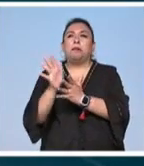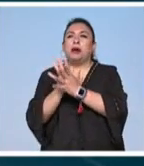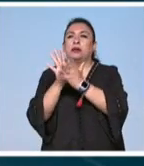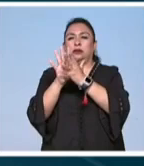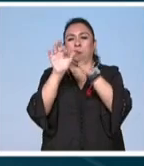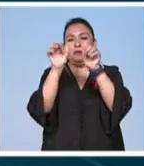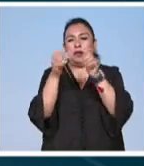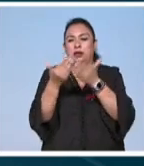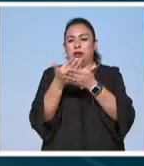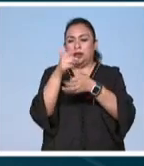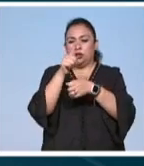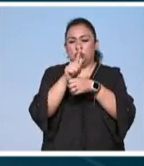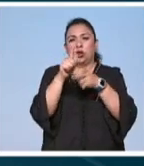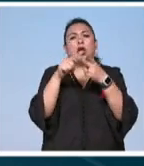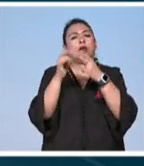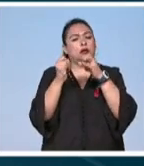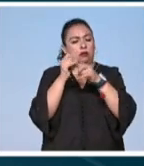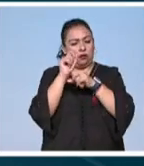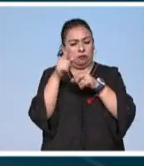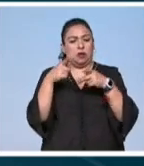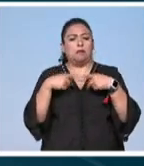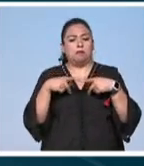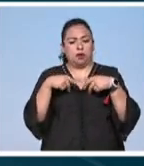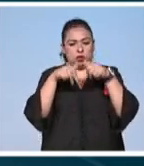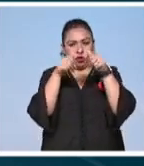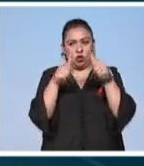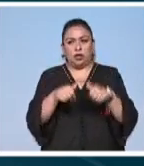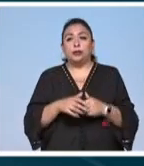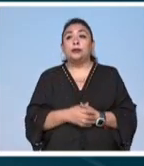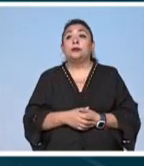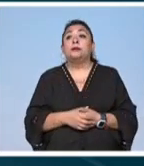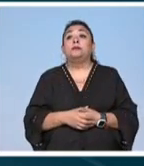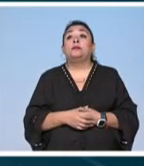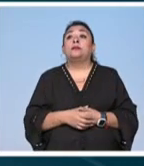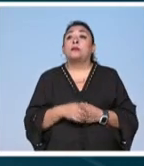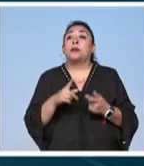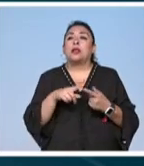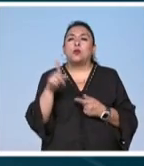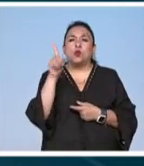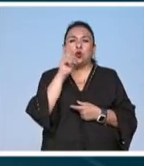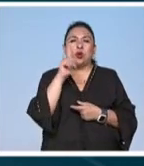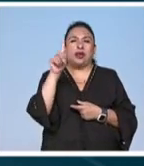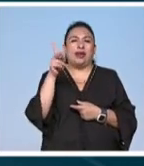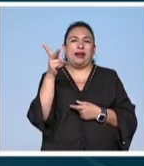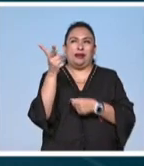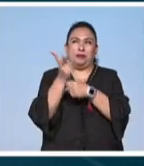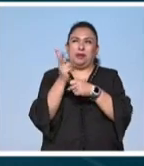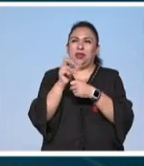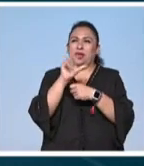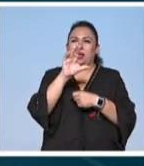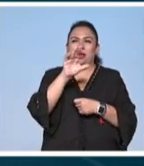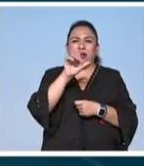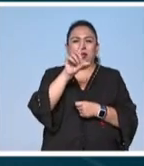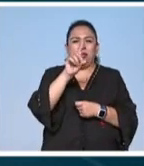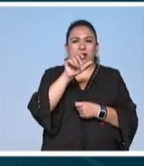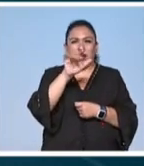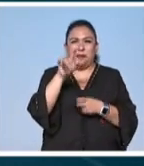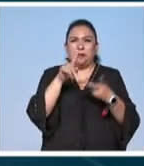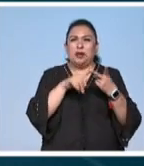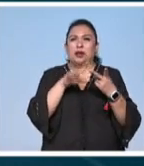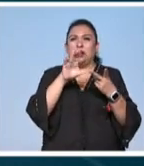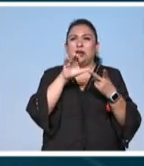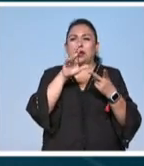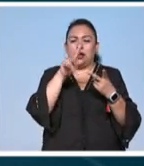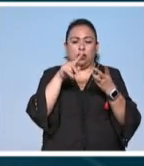artistas nacionales e internacionales son gada amher una artista que viene del extranjero este carlos